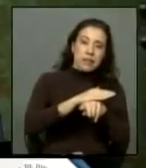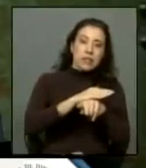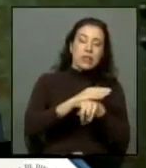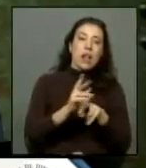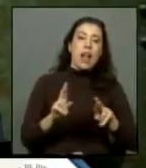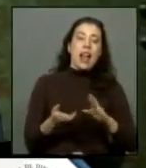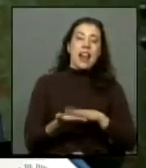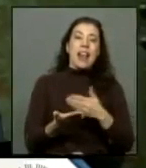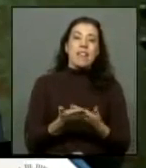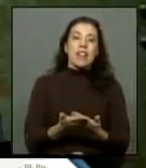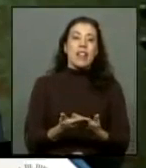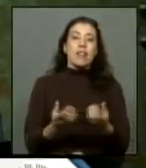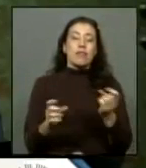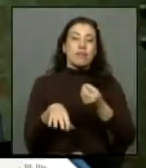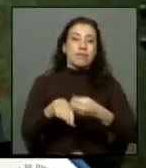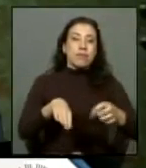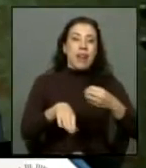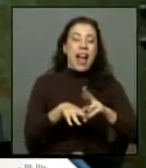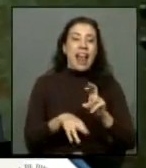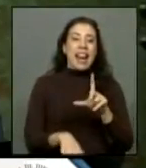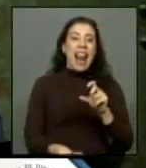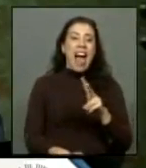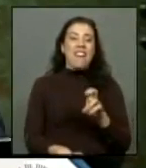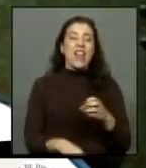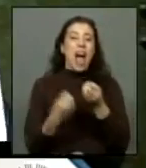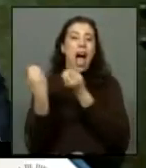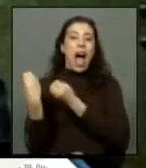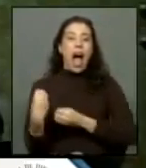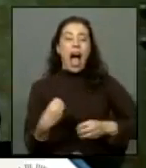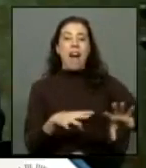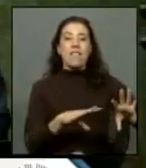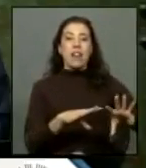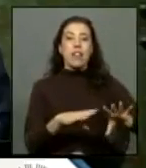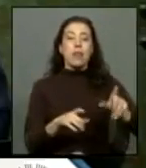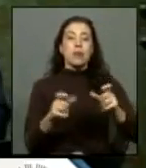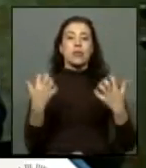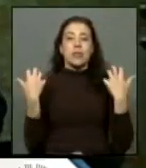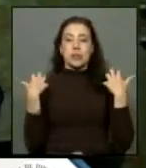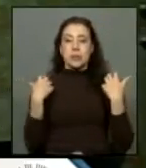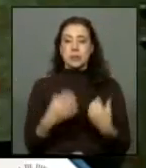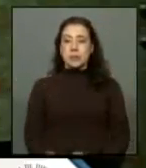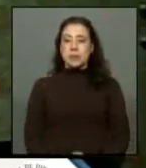rehabilitación de depósitos de relave históricos que han sido abandonados por sus titulares